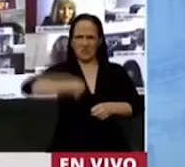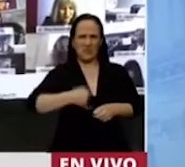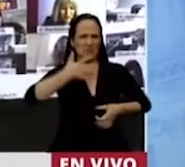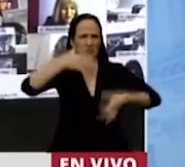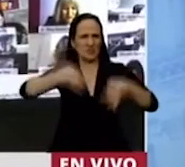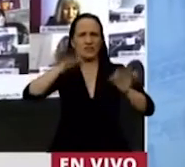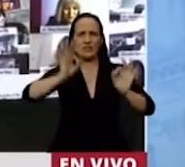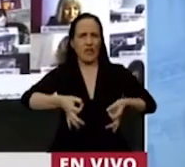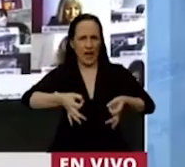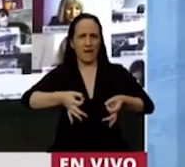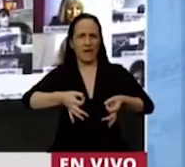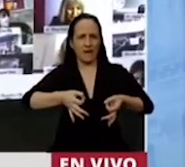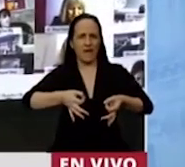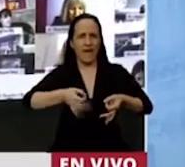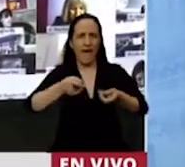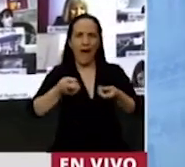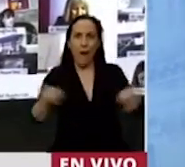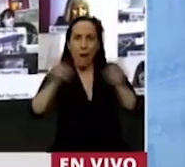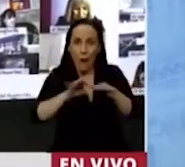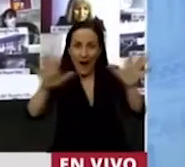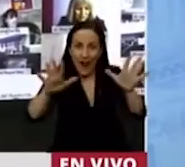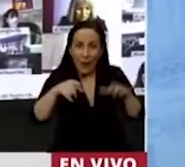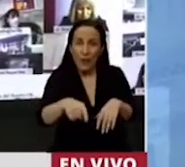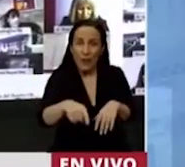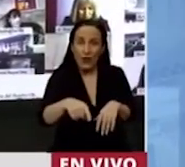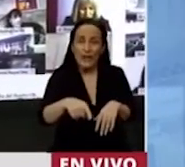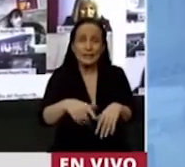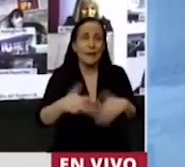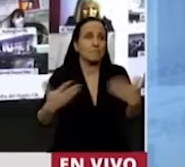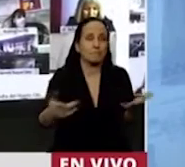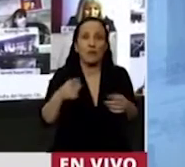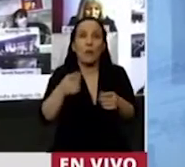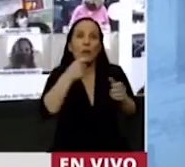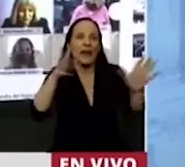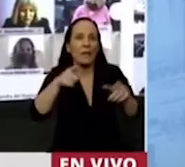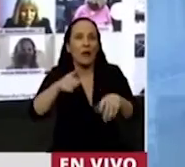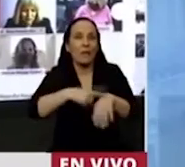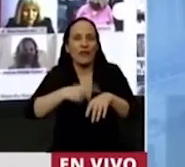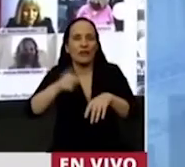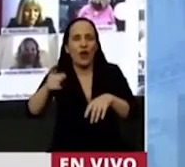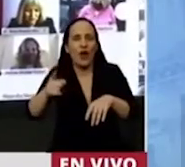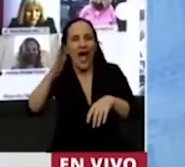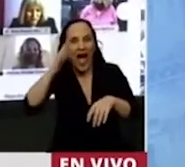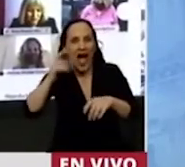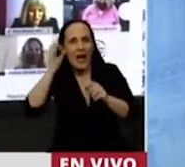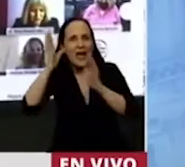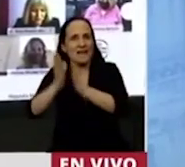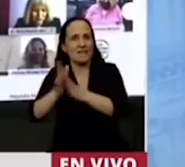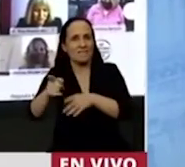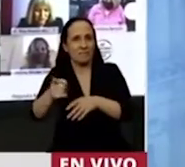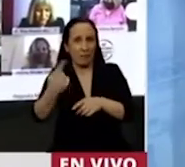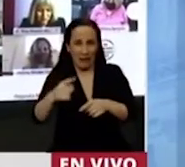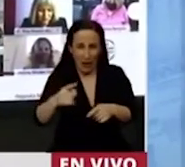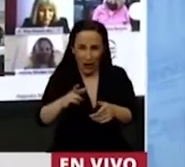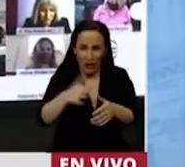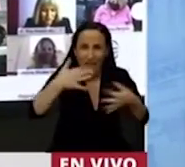lográbamos democracia, por ejemplo con amnistía, la verdad nunca iba a